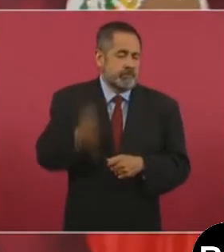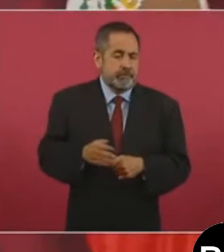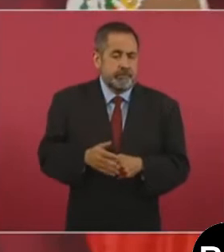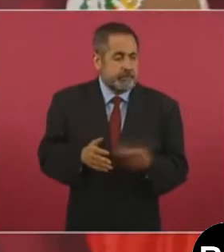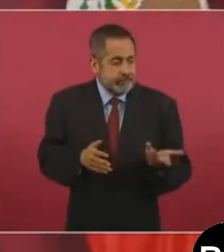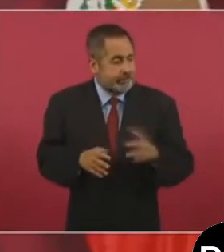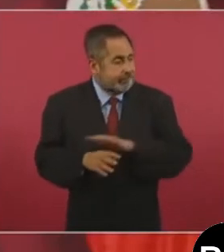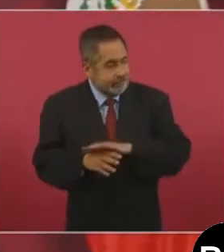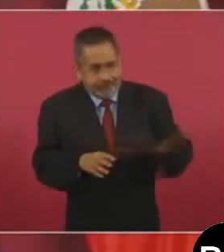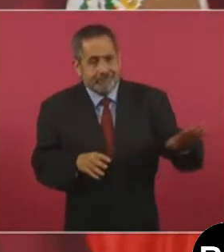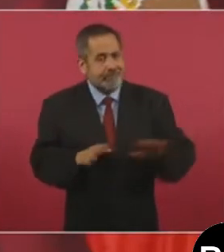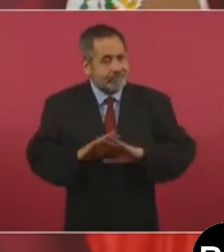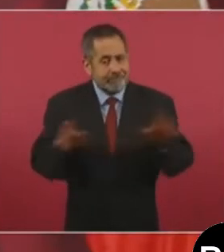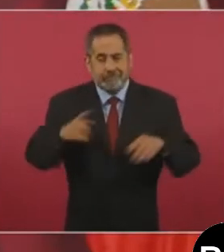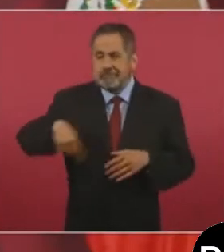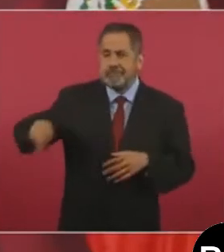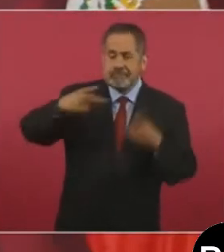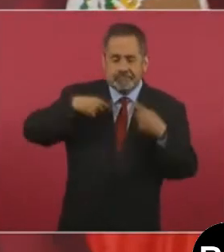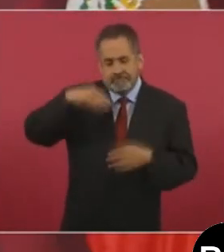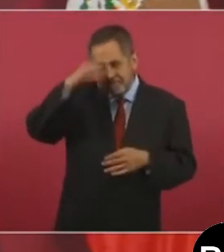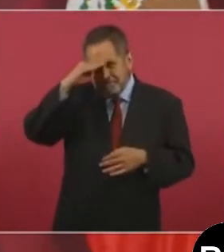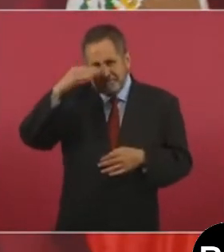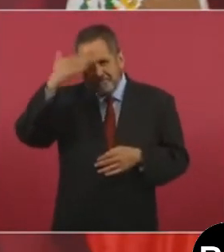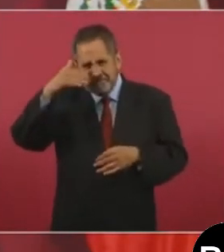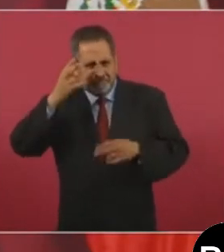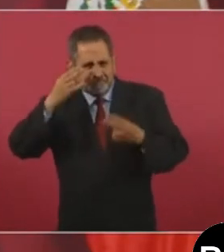la realidad es que ya la gente está muy consciente,